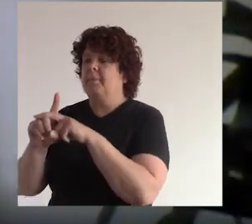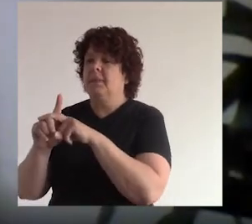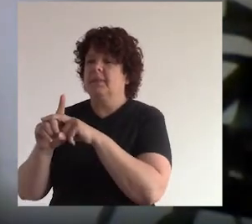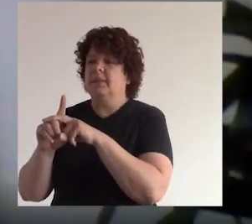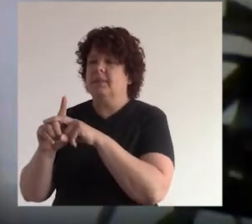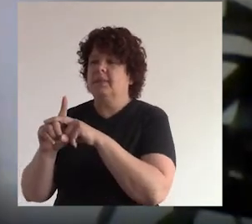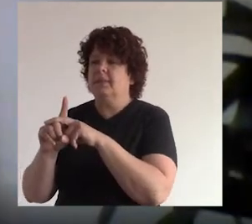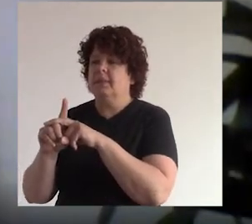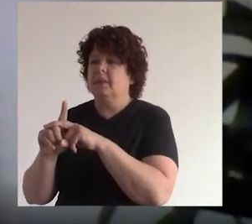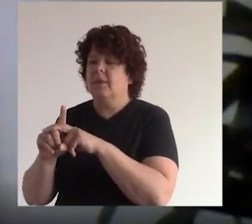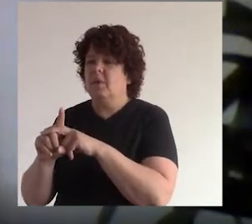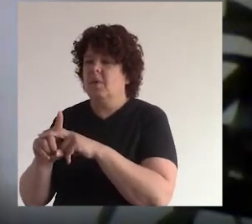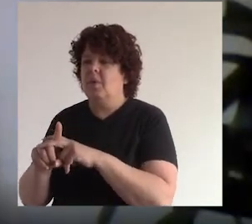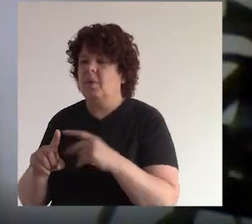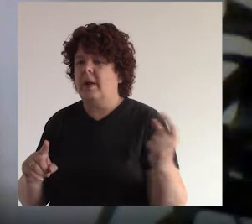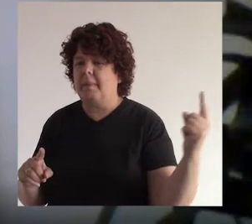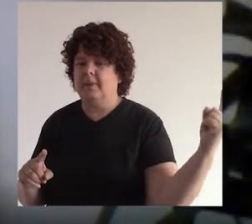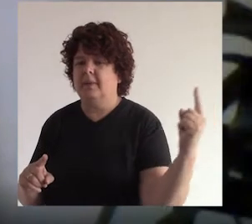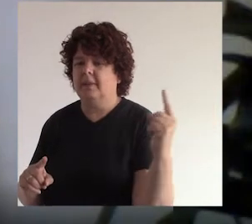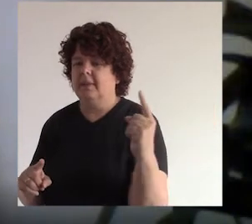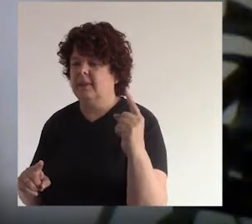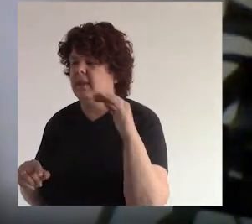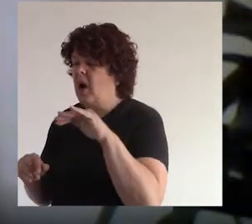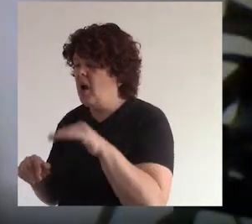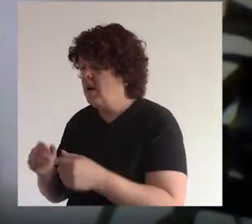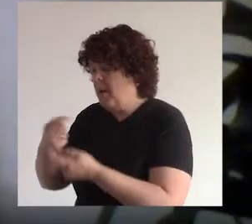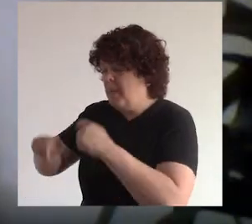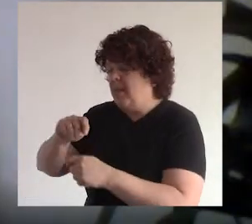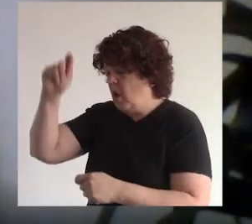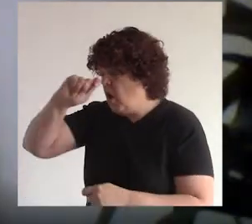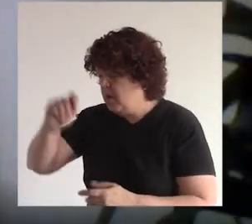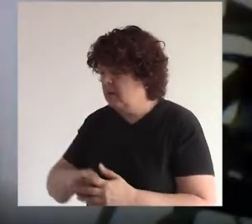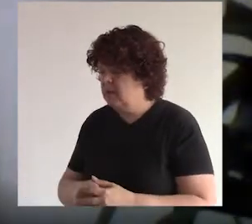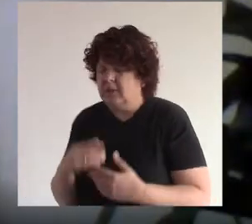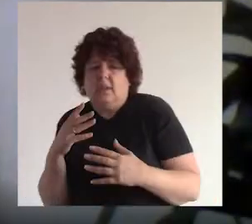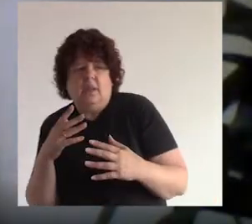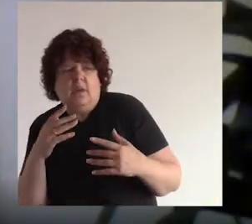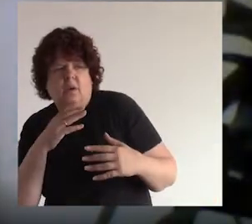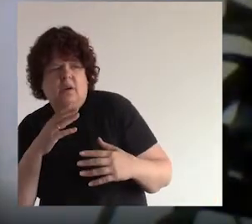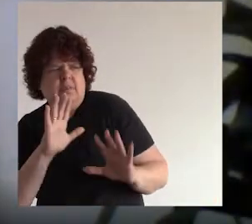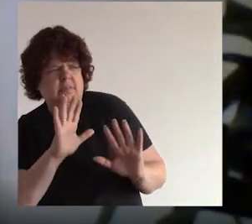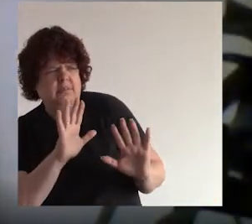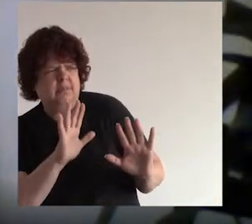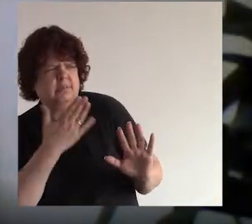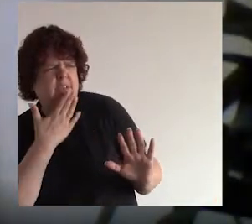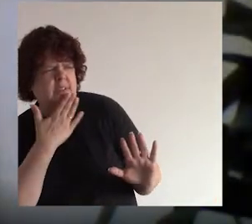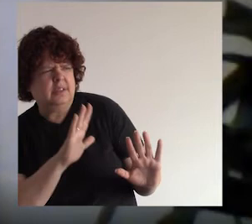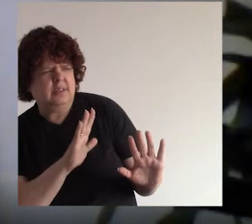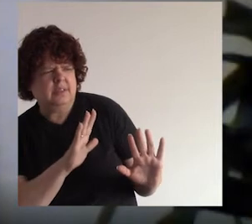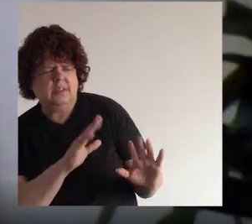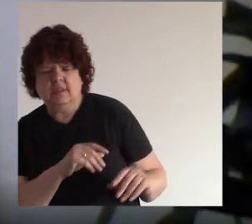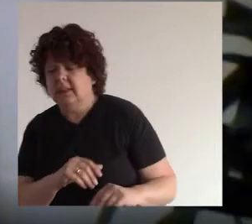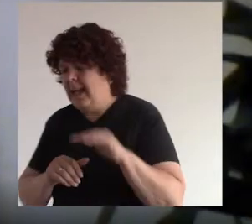aparece así de improviso una persona que nos dice señor vendo gorros y yo me sorprendo y digo ay ok